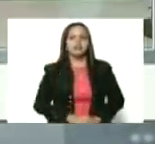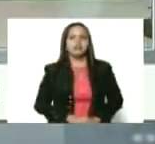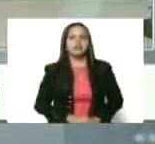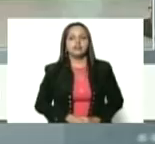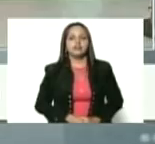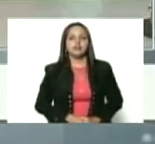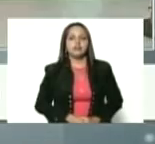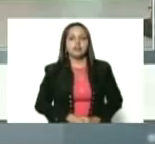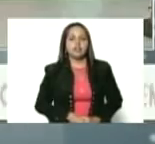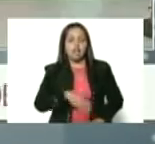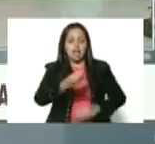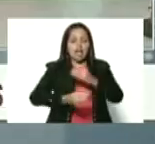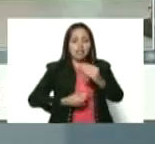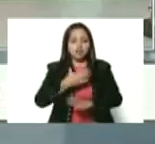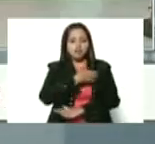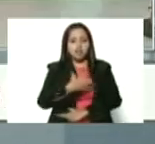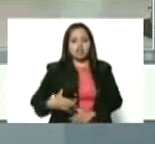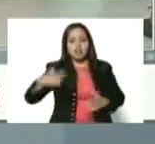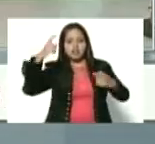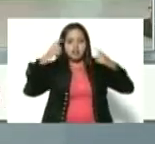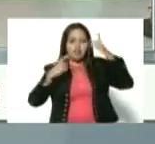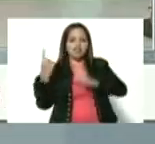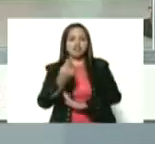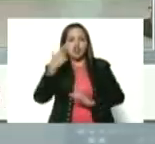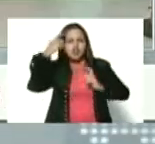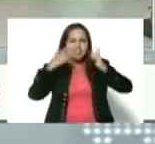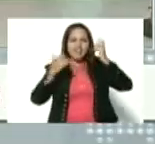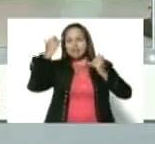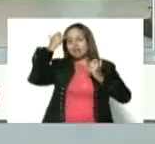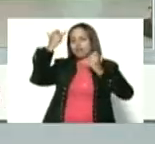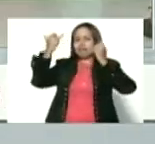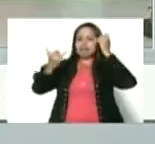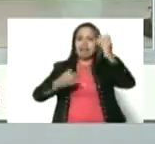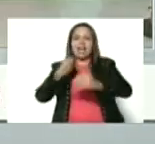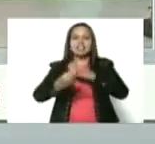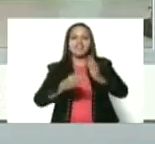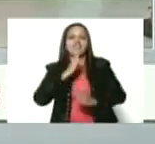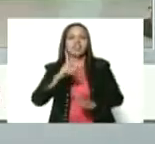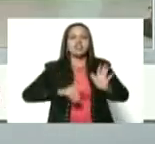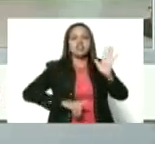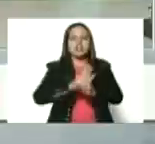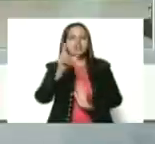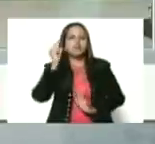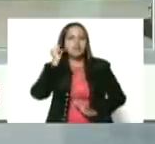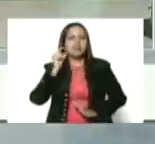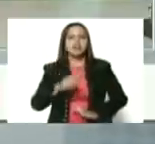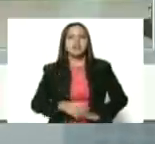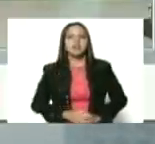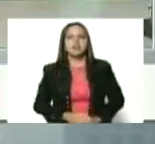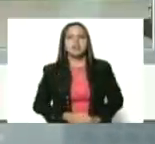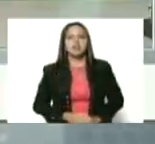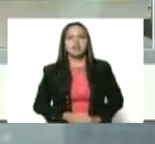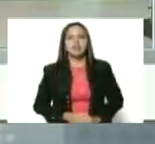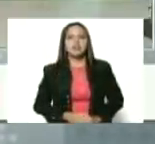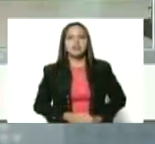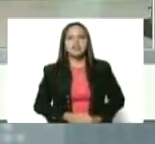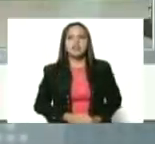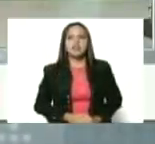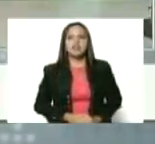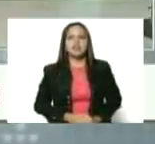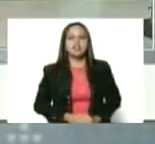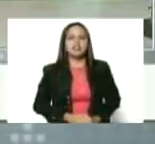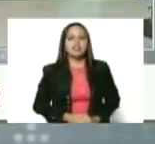creación del comandante Hugo Chávez. Solo a Chávez se le podía ocurrir crear un banco de desarrollo a la mujer. Pero hay que hacer mucho más, Carolis.